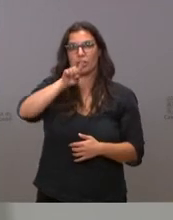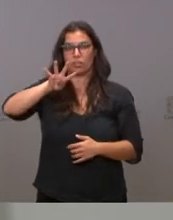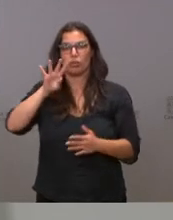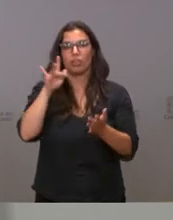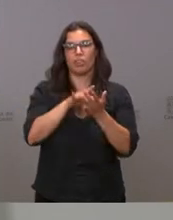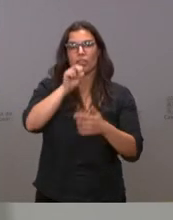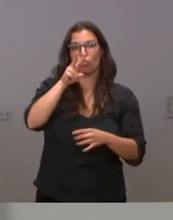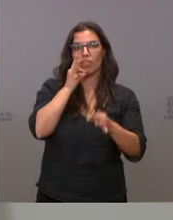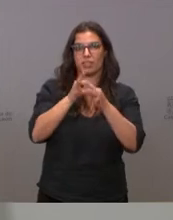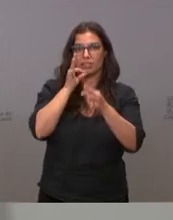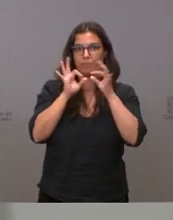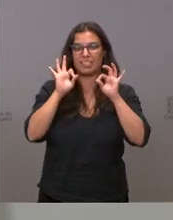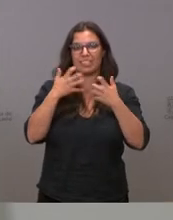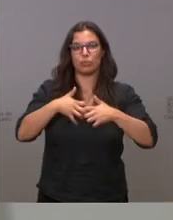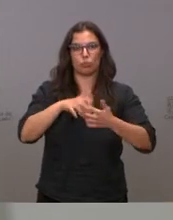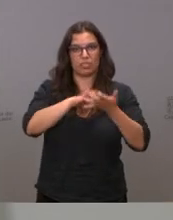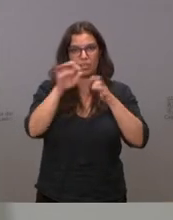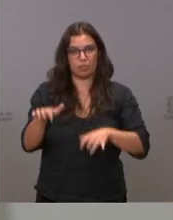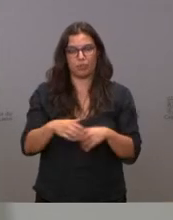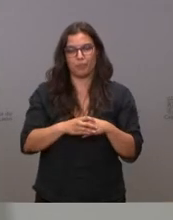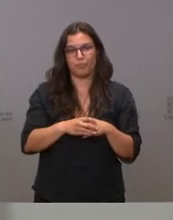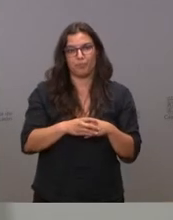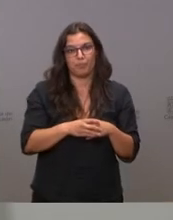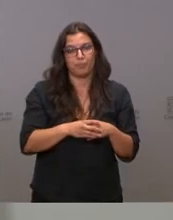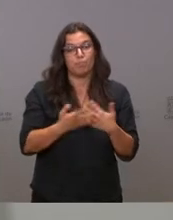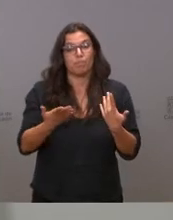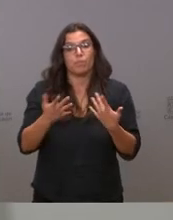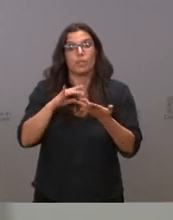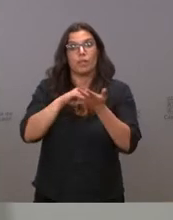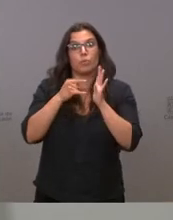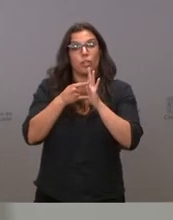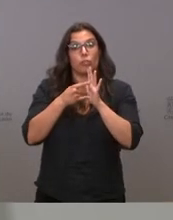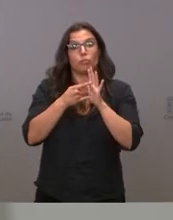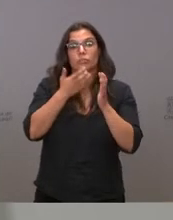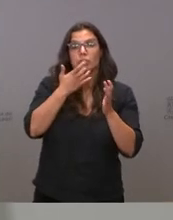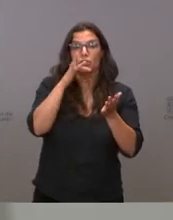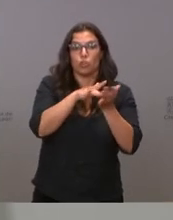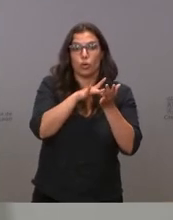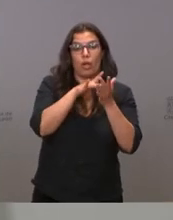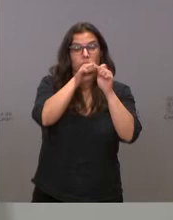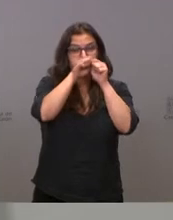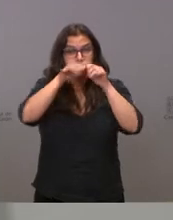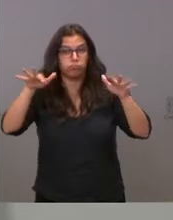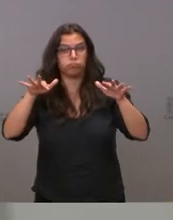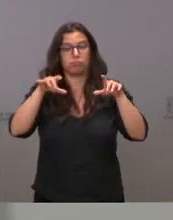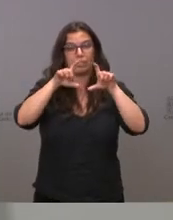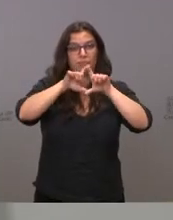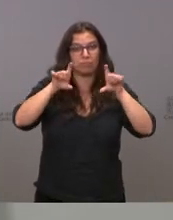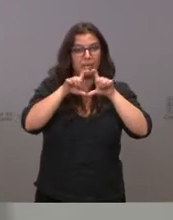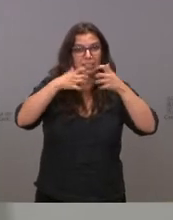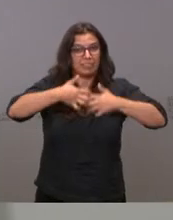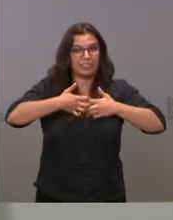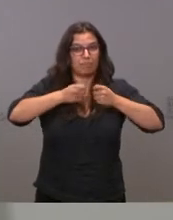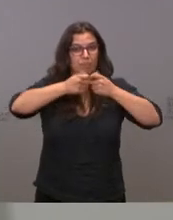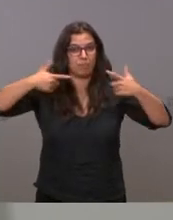septiembre, de Industria de Castilla y León, para aquellos proyectos que impliquen una expansión significativa del tejido industrial de Castilla y León